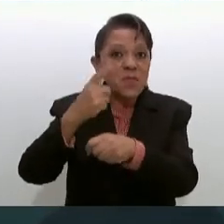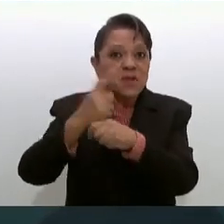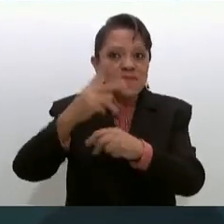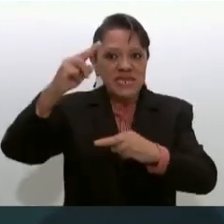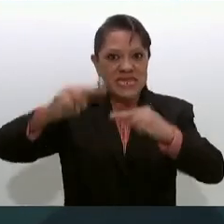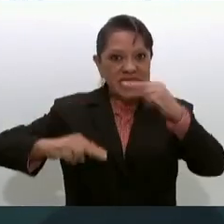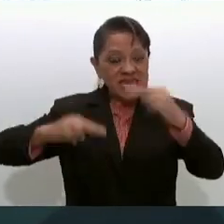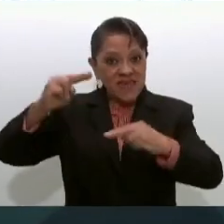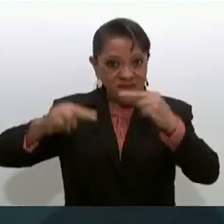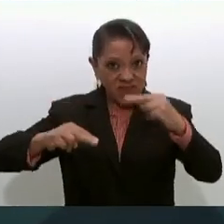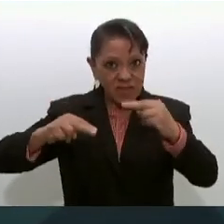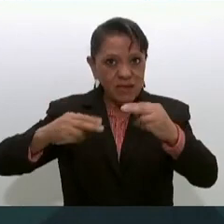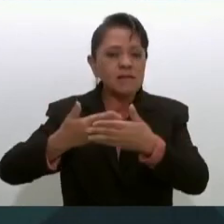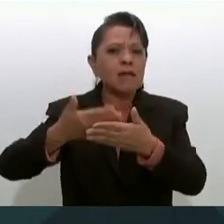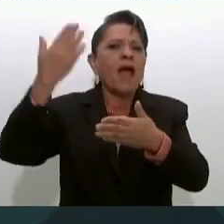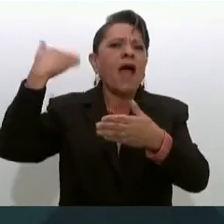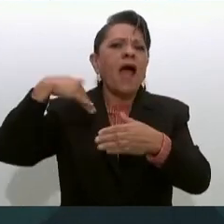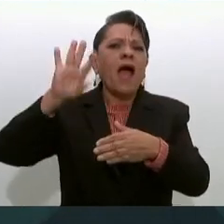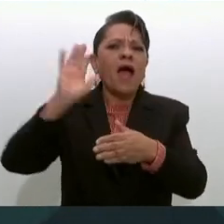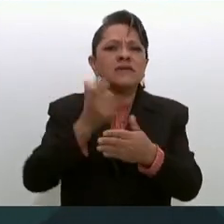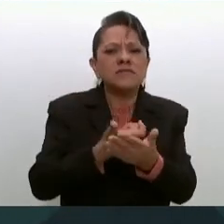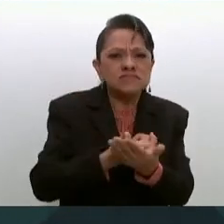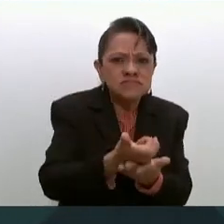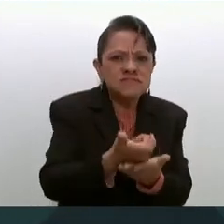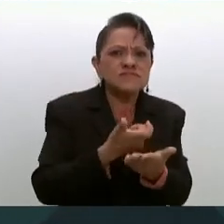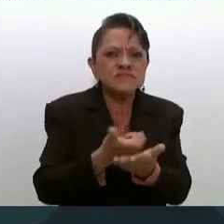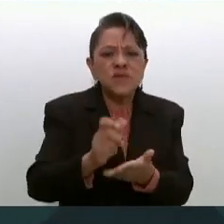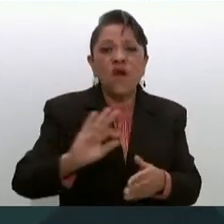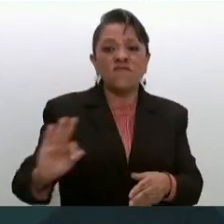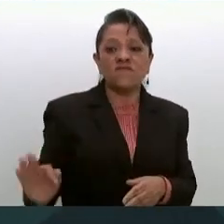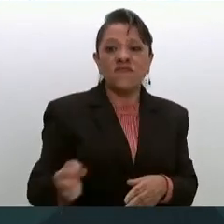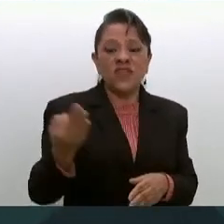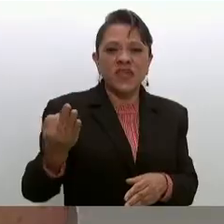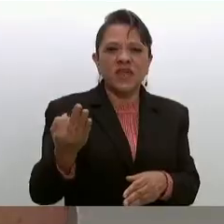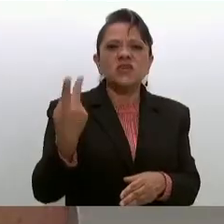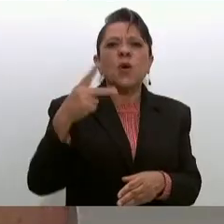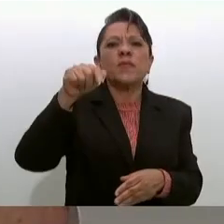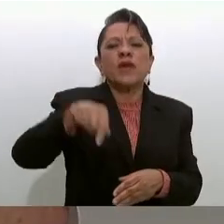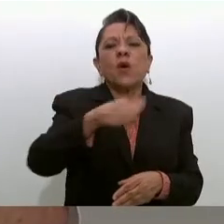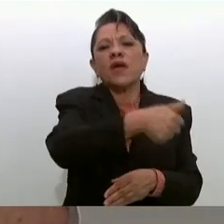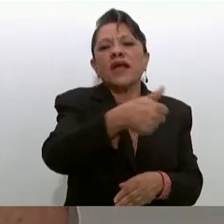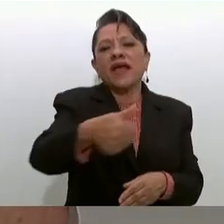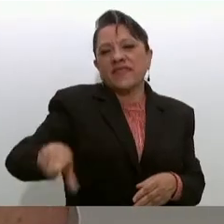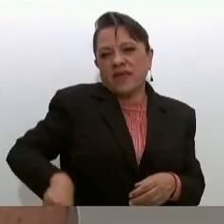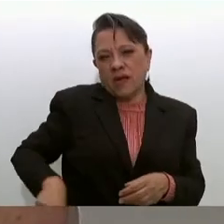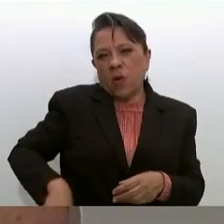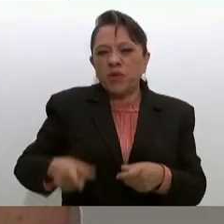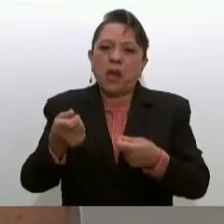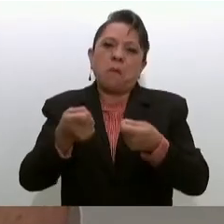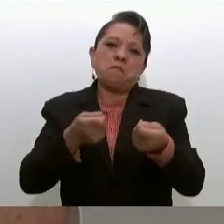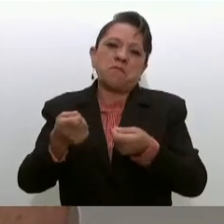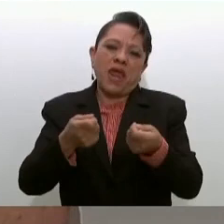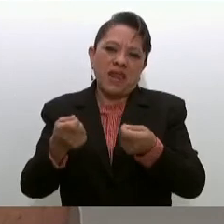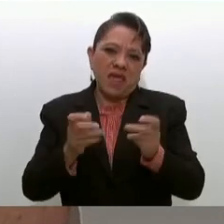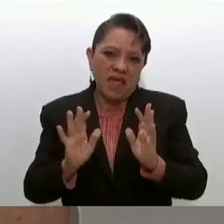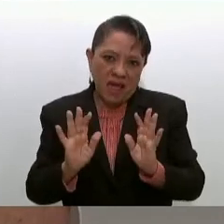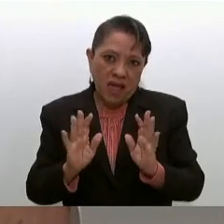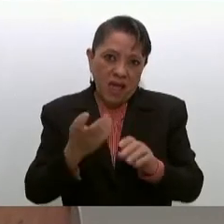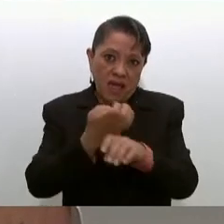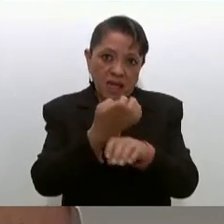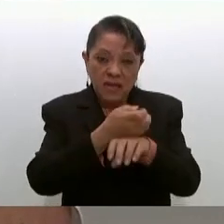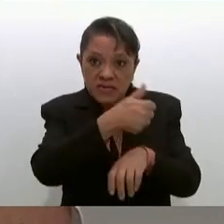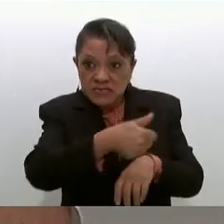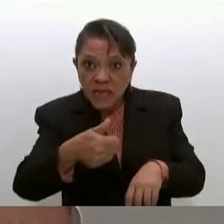financiados por la federación durante muchos años, pero manejados por los gobiernos de los estados y que ahora